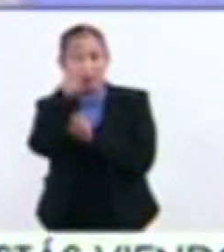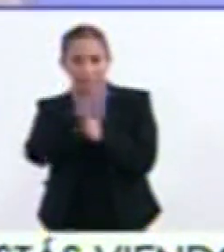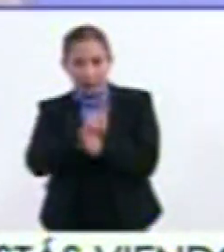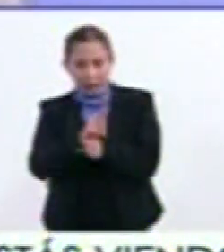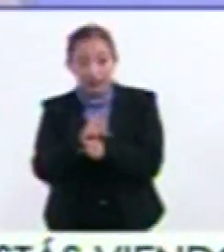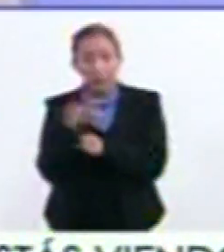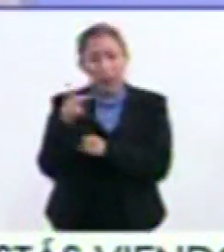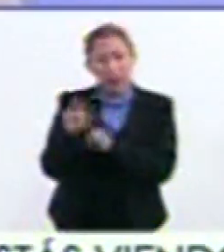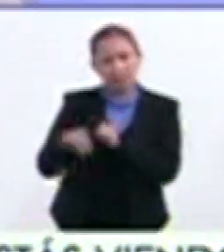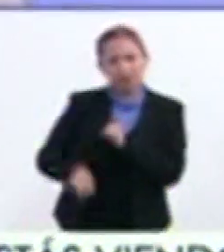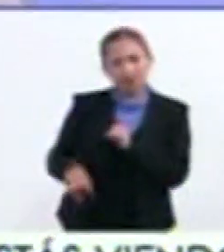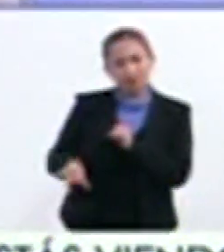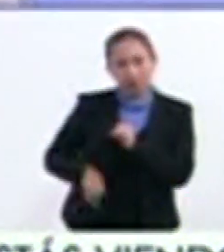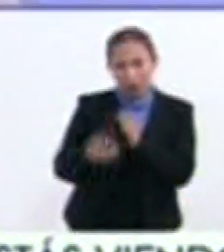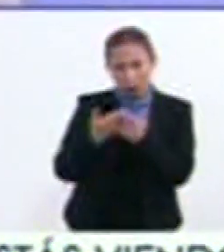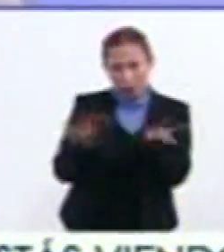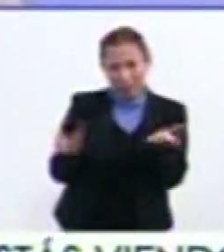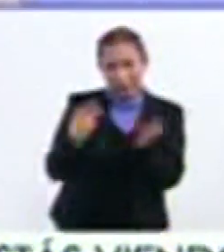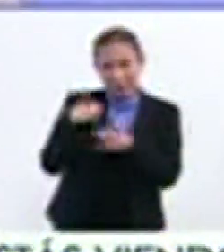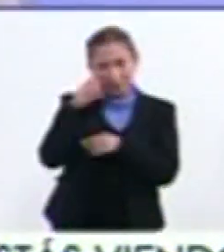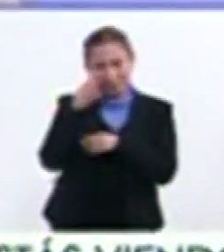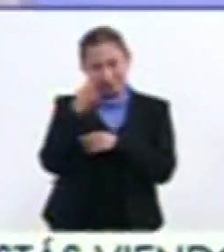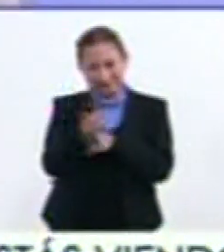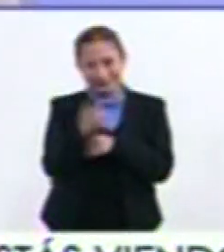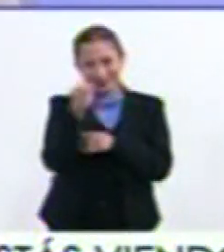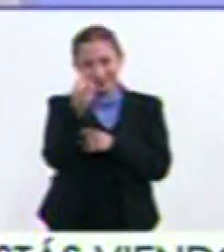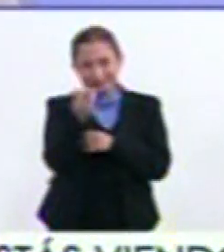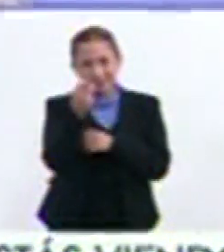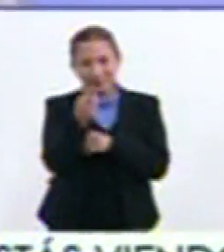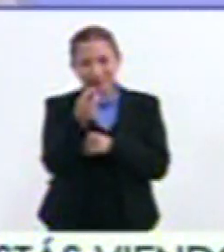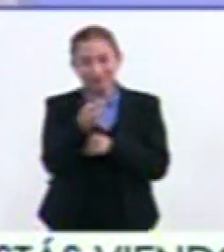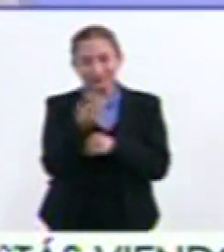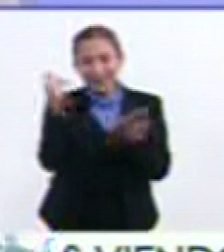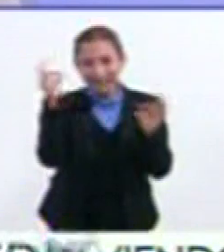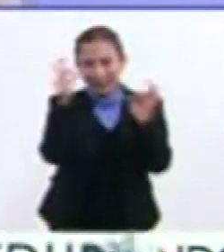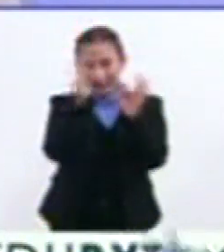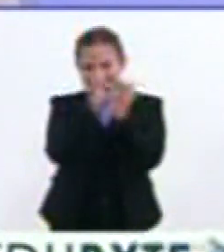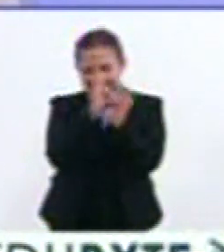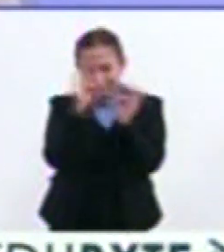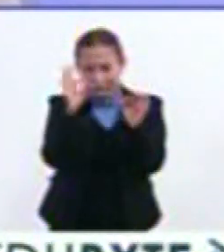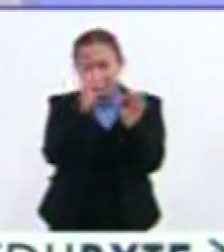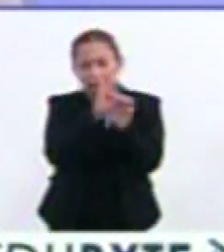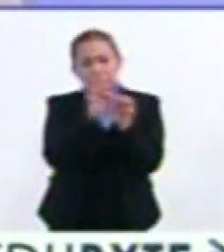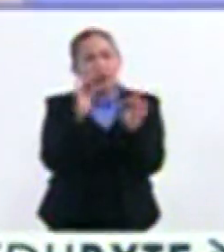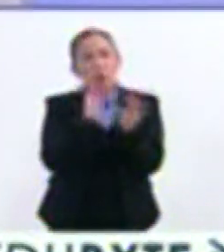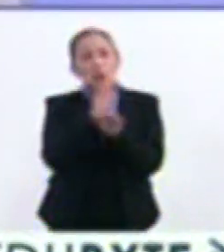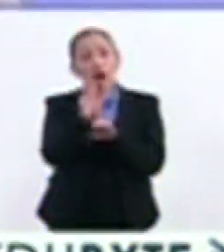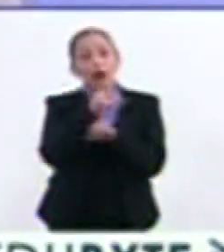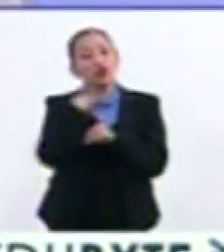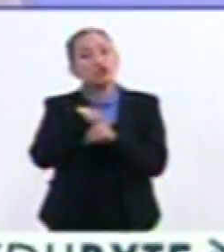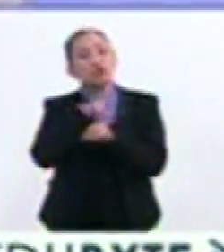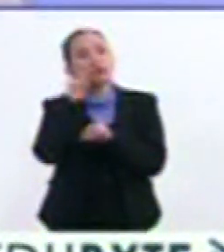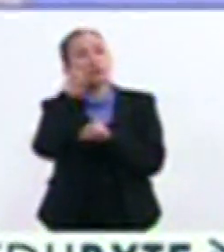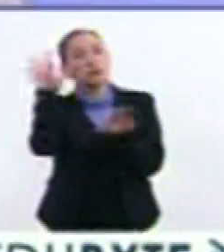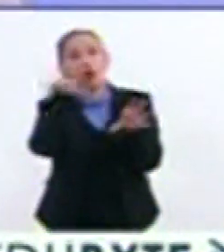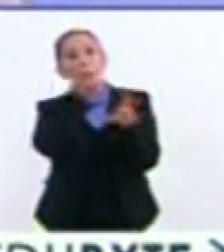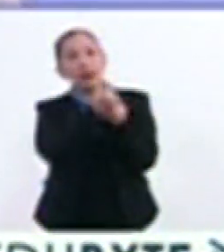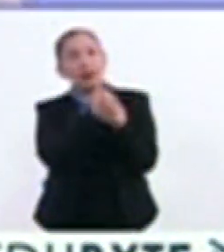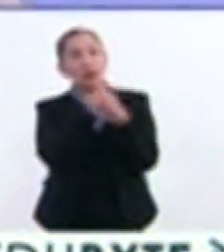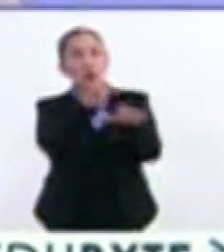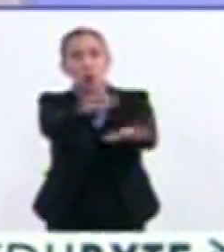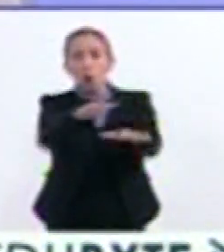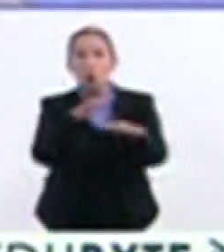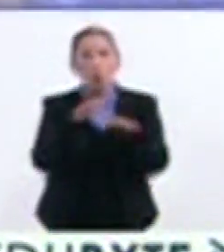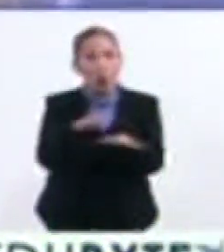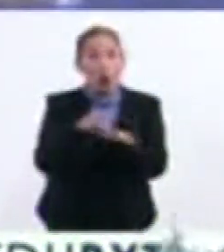Pero lo interesante ahora que tuvimos en esta En este eclipse Fue que nos tocó la totalidad en el cenito O